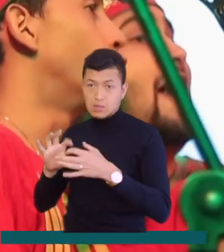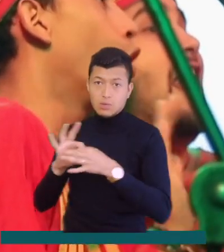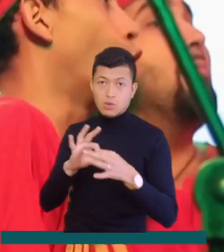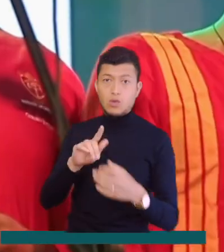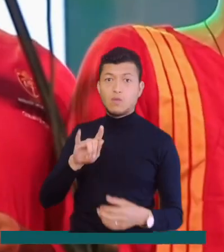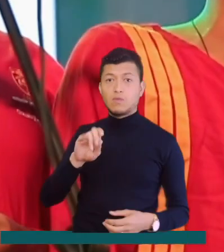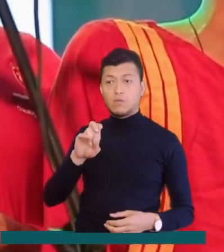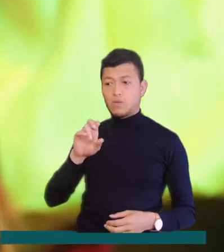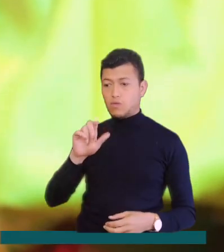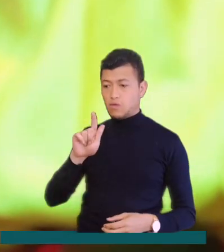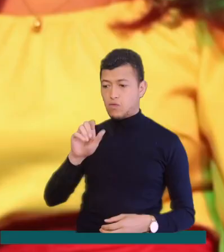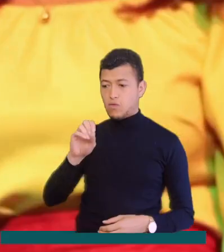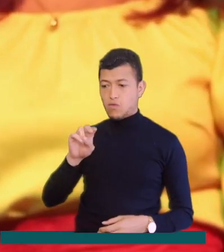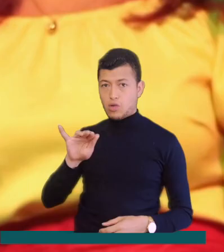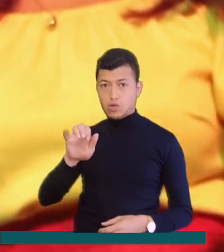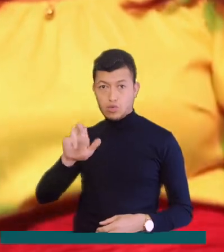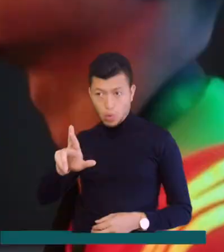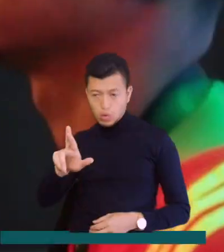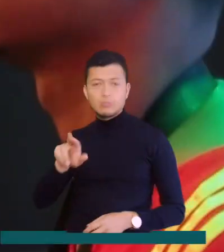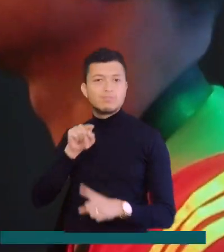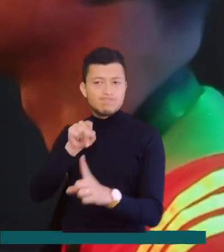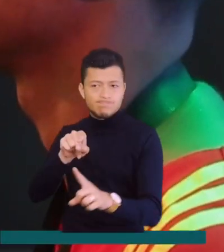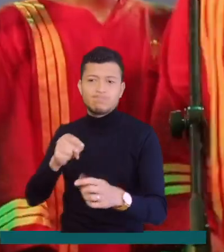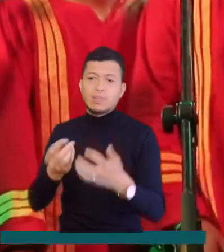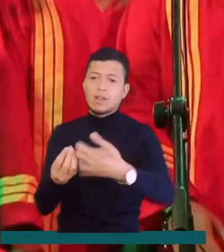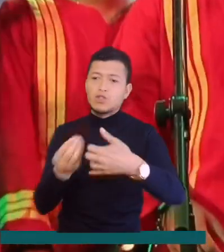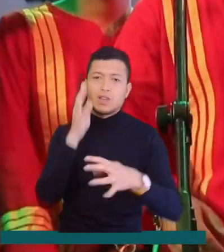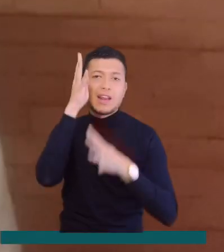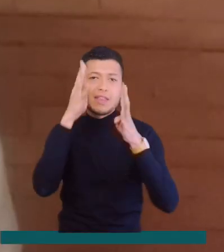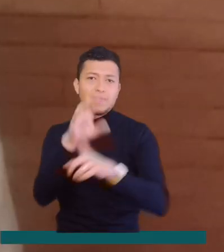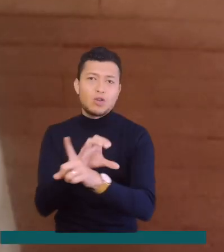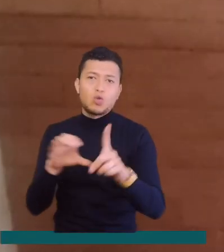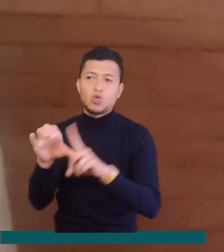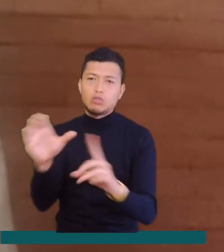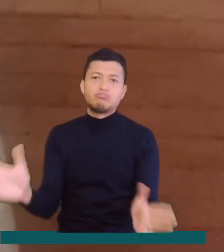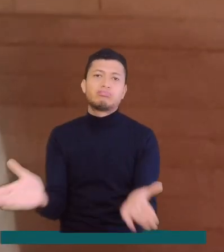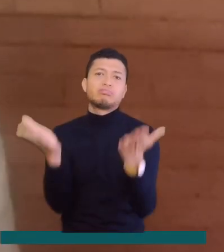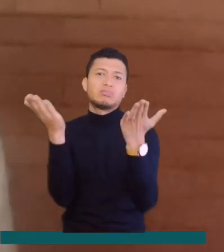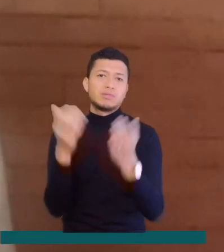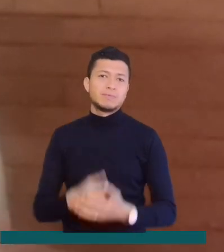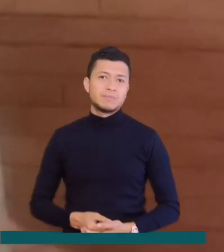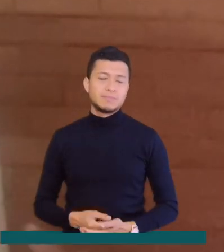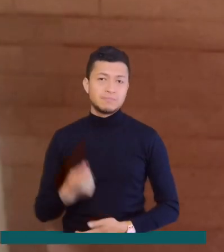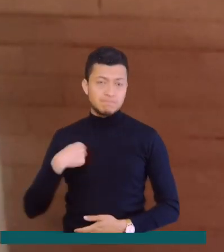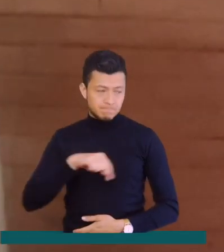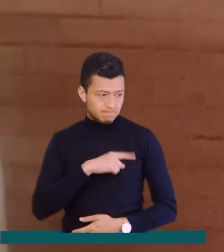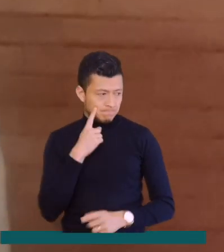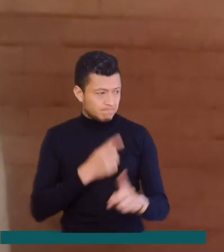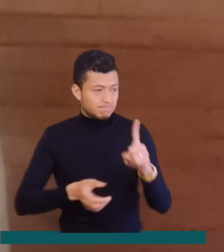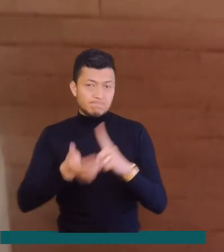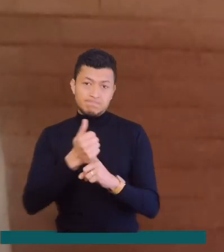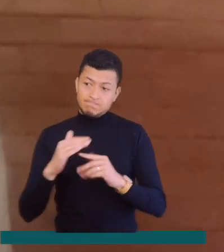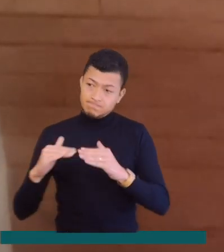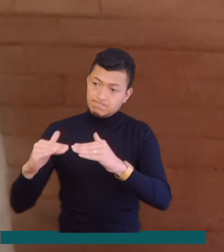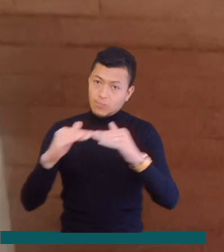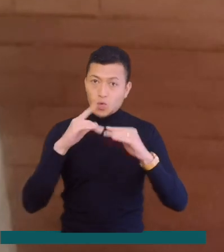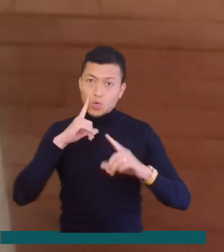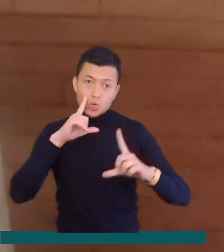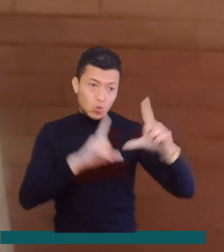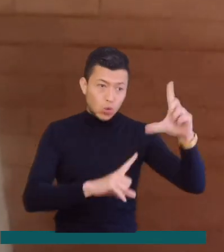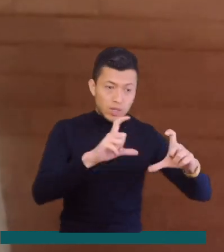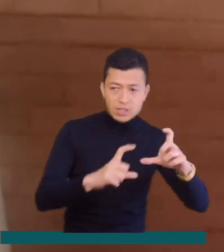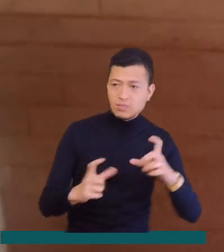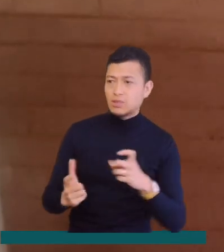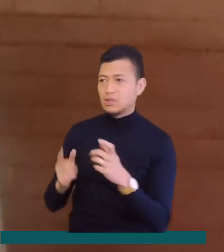espera brindar un espacio para las industrias creativas y culturales. Logramos empalmar a las industrias creativas y culturales con el